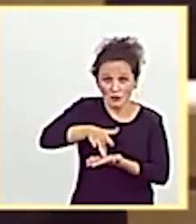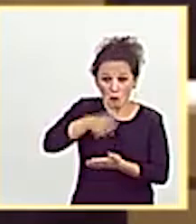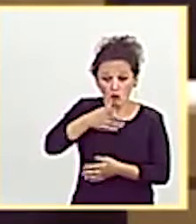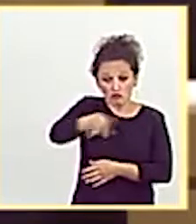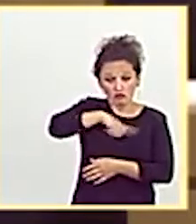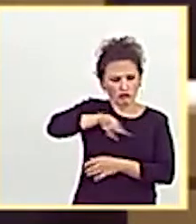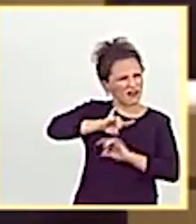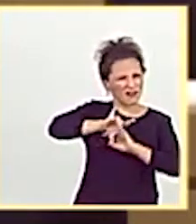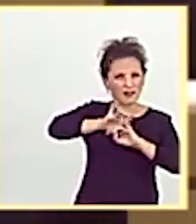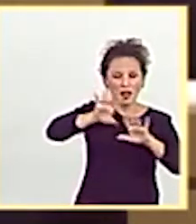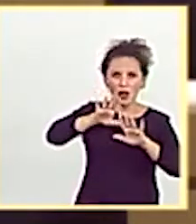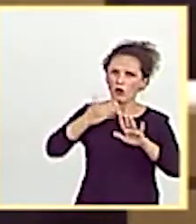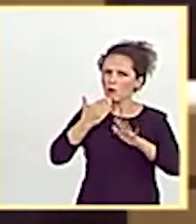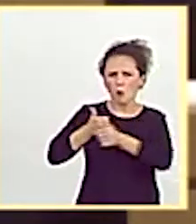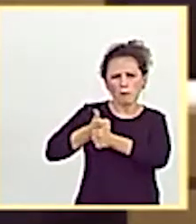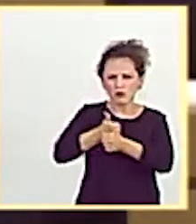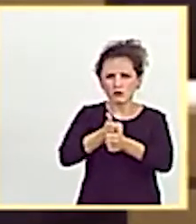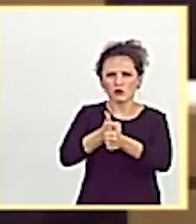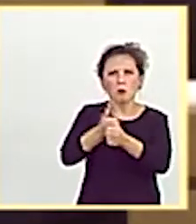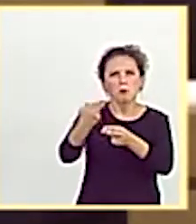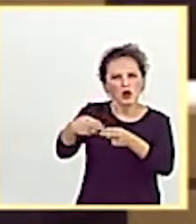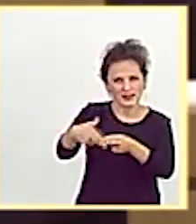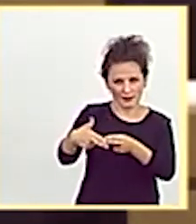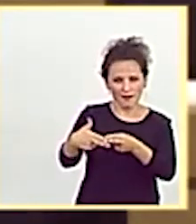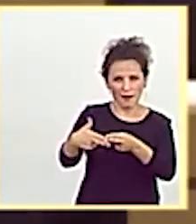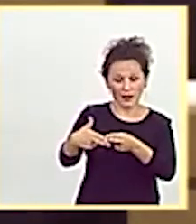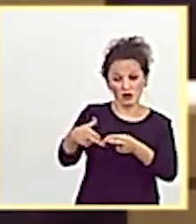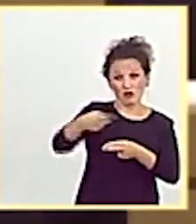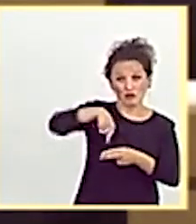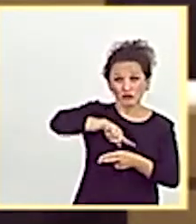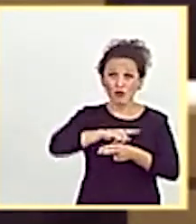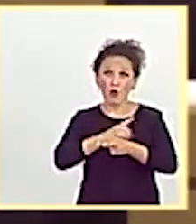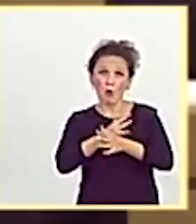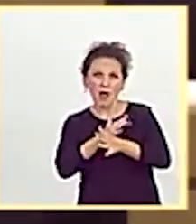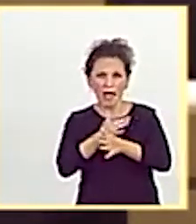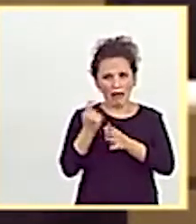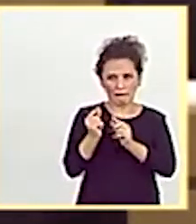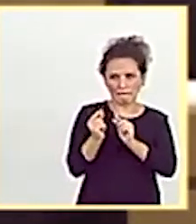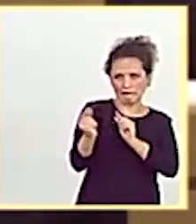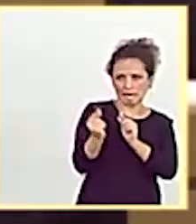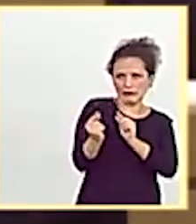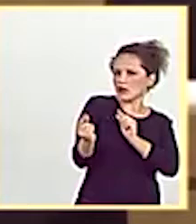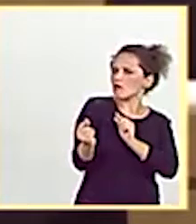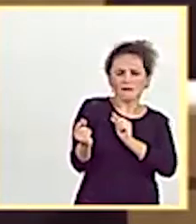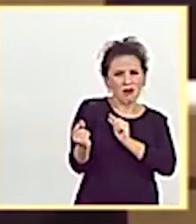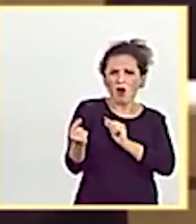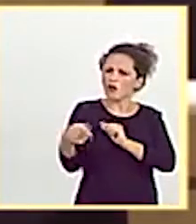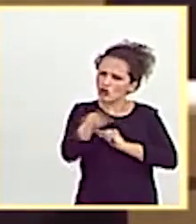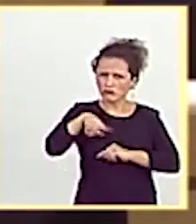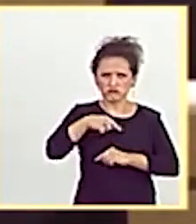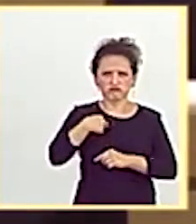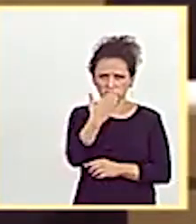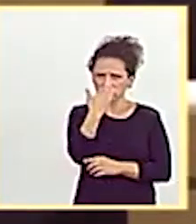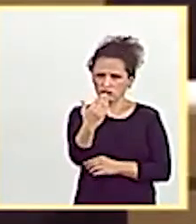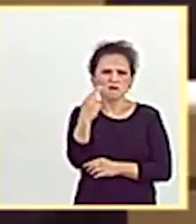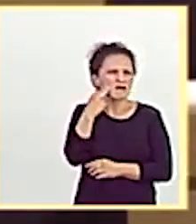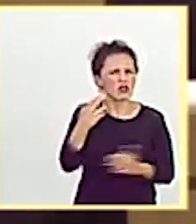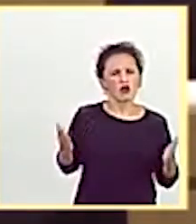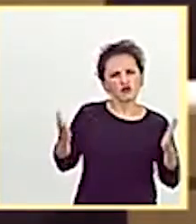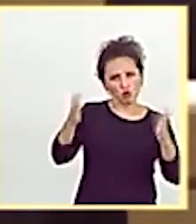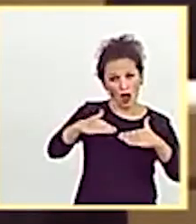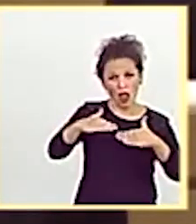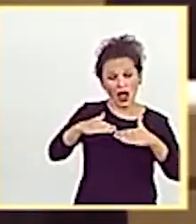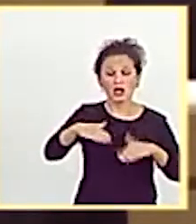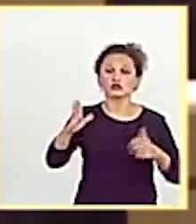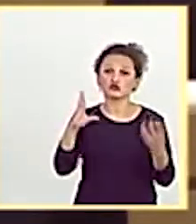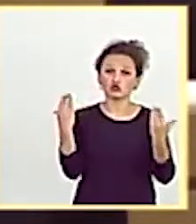que la suya es una persecución política y no vamos a jugar a equidistancias. No nos da miedo llamar a las cosas por su nombre. Junts per